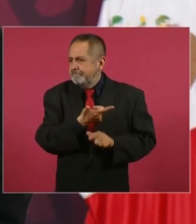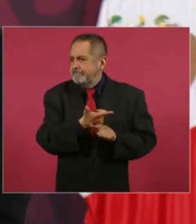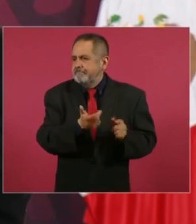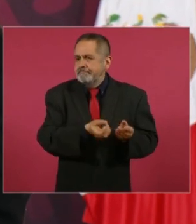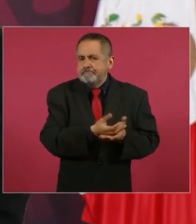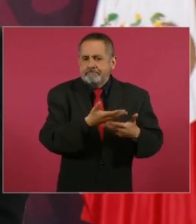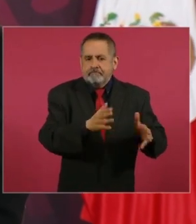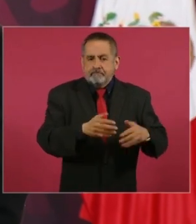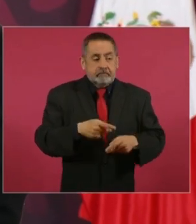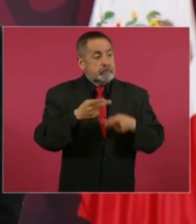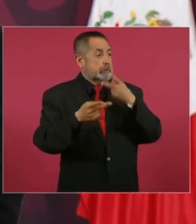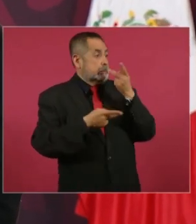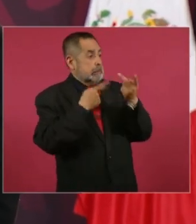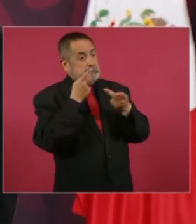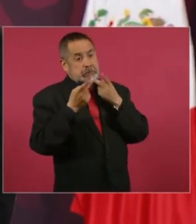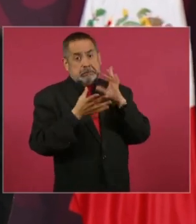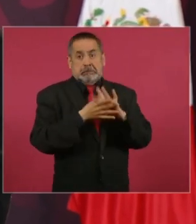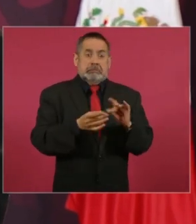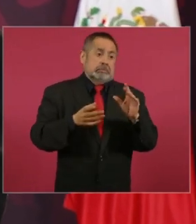las declaraciones.